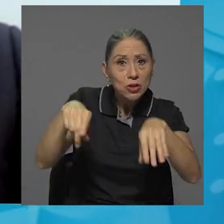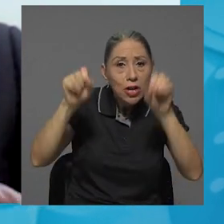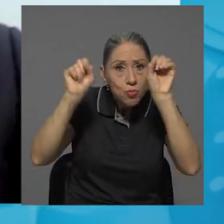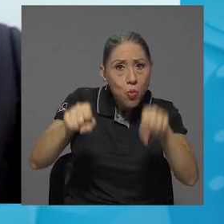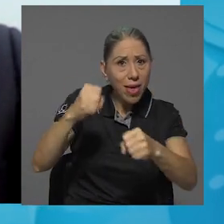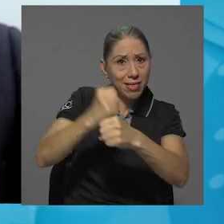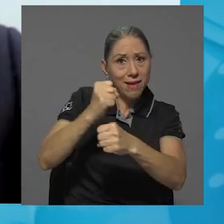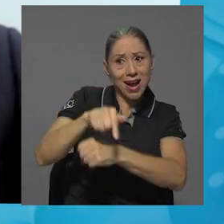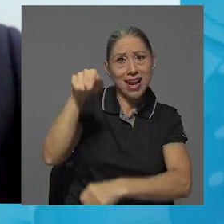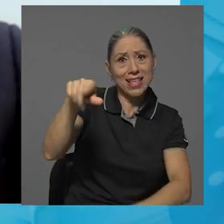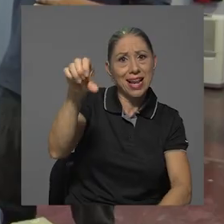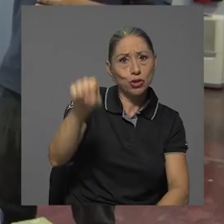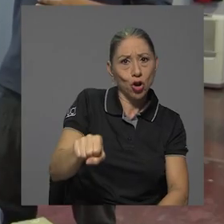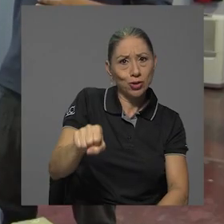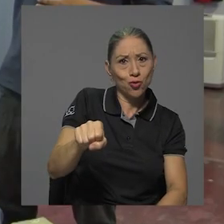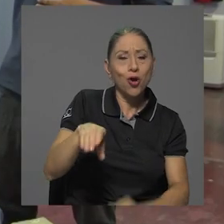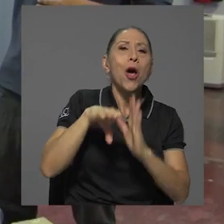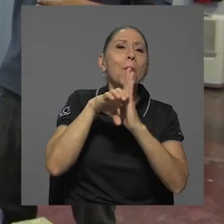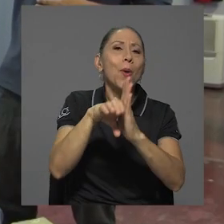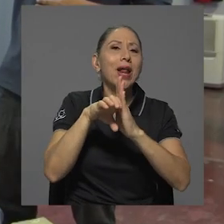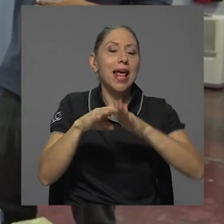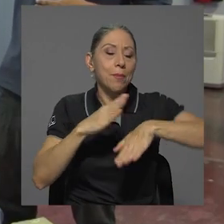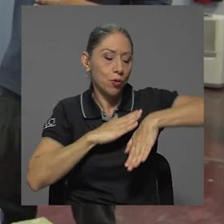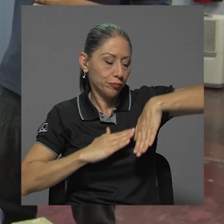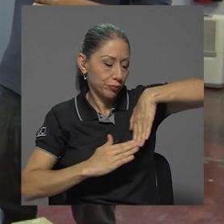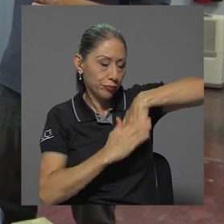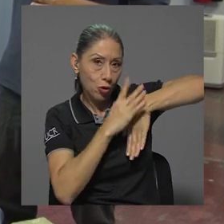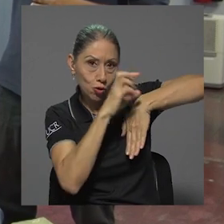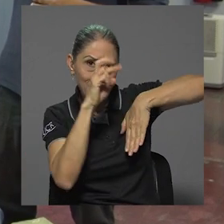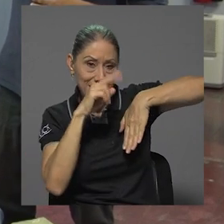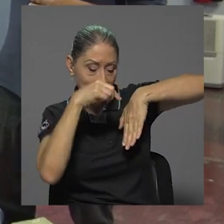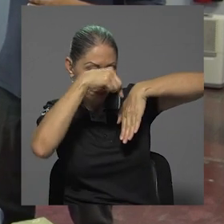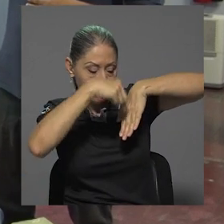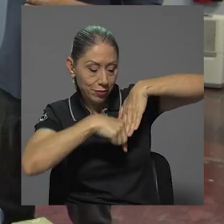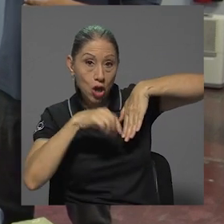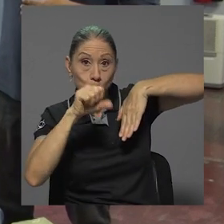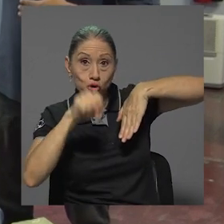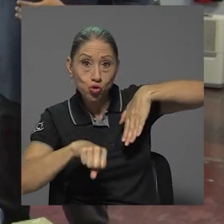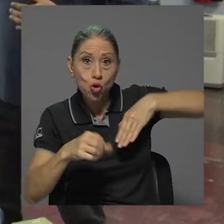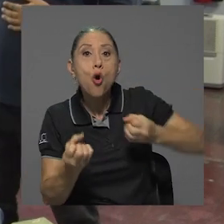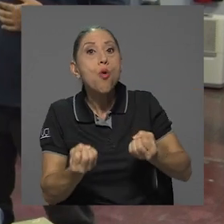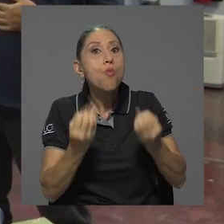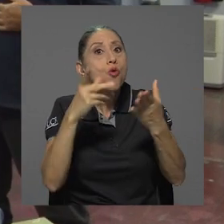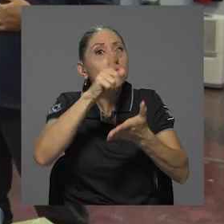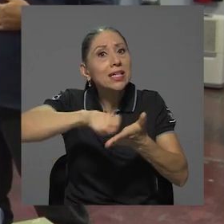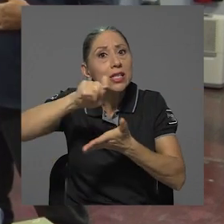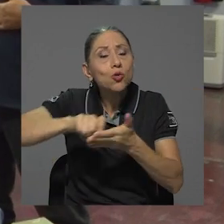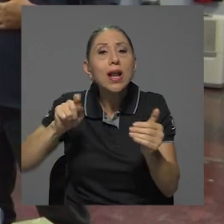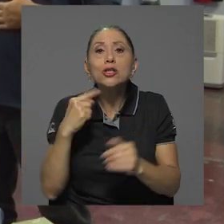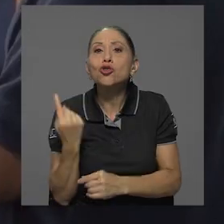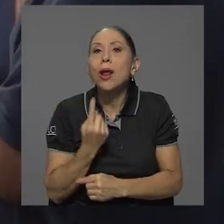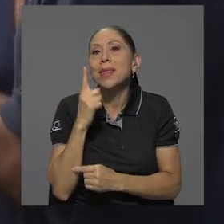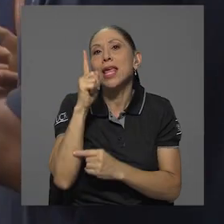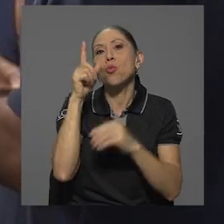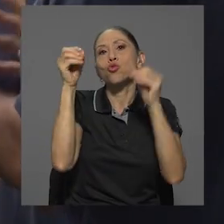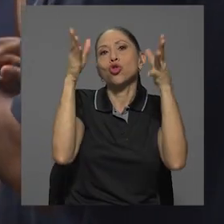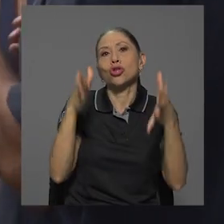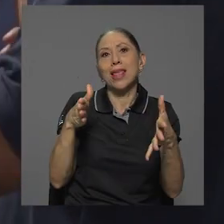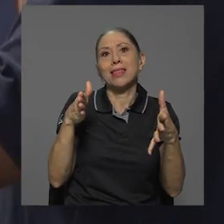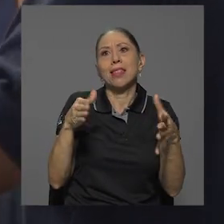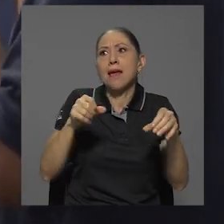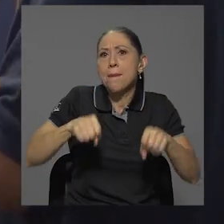en la zona sur. En la zona sur, por ejemplo, tiene muchísima escuela unidocente, también con potencial, tiene